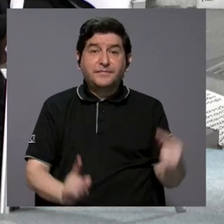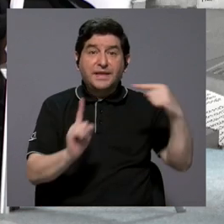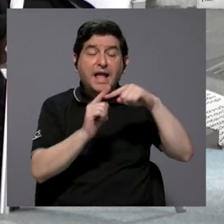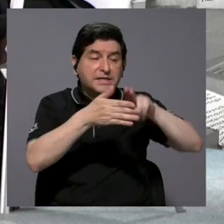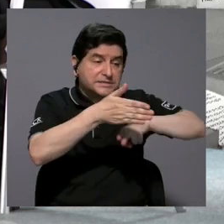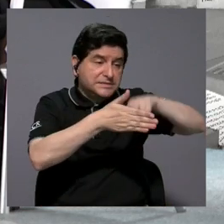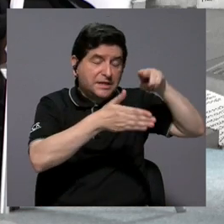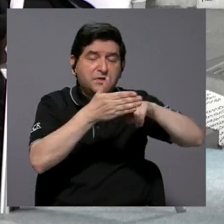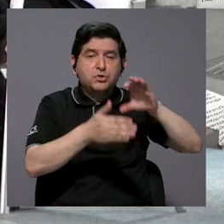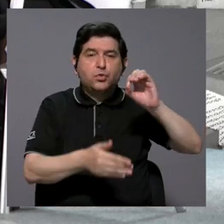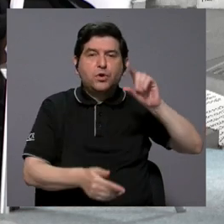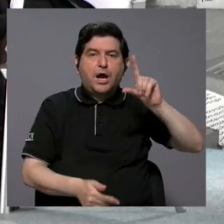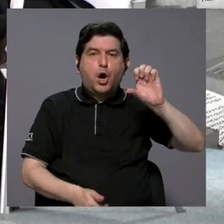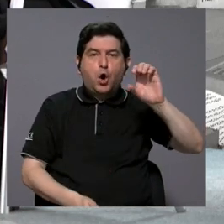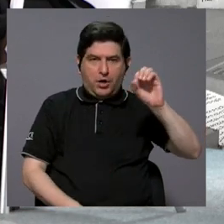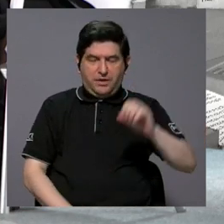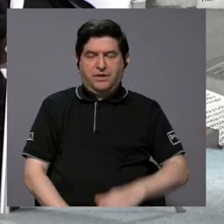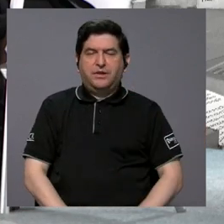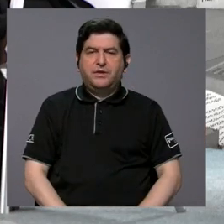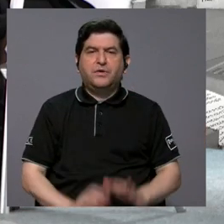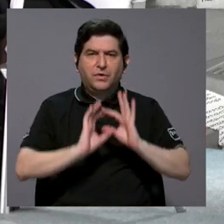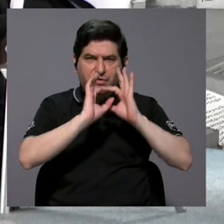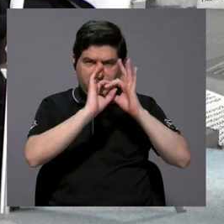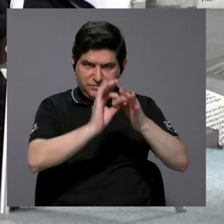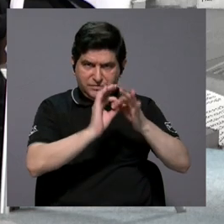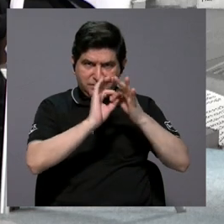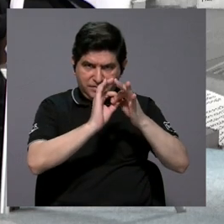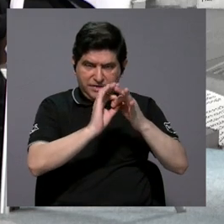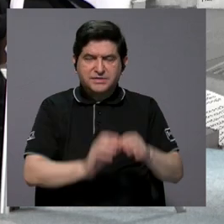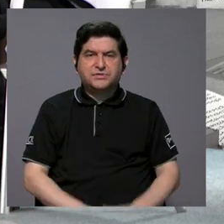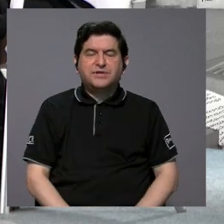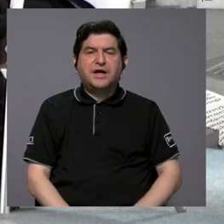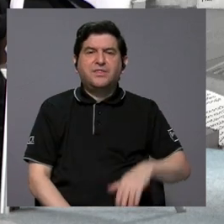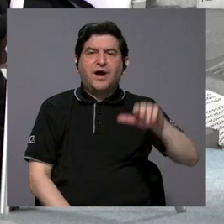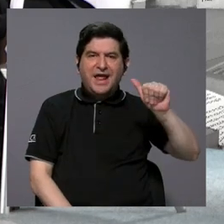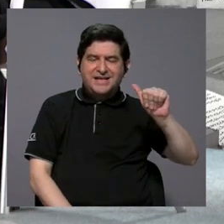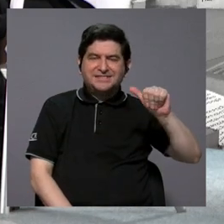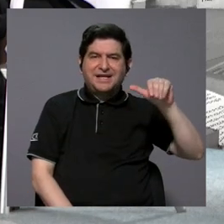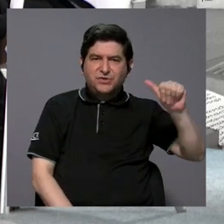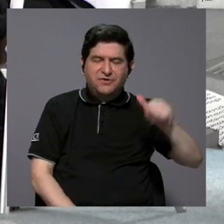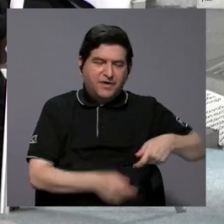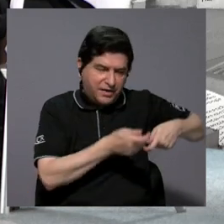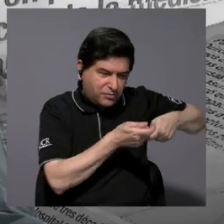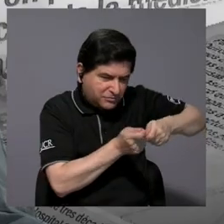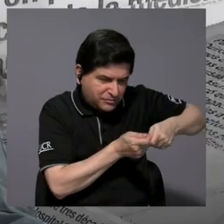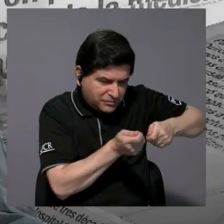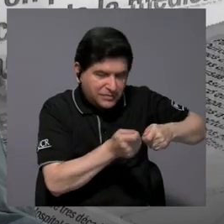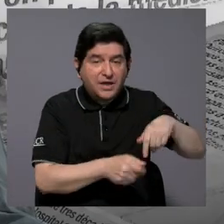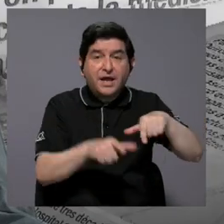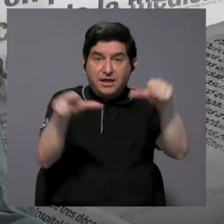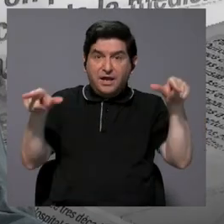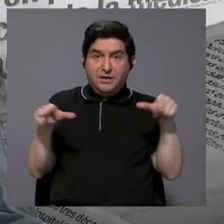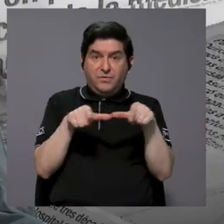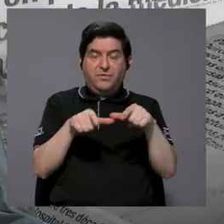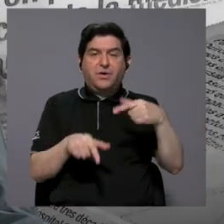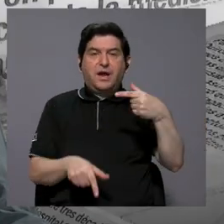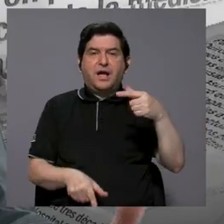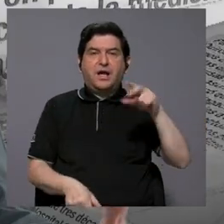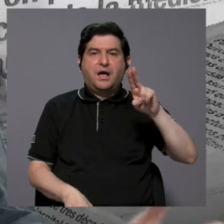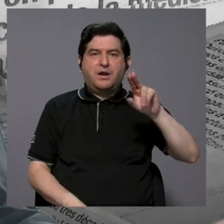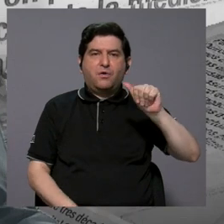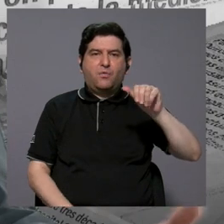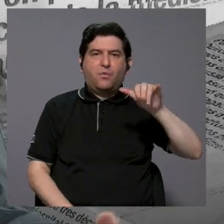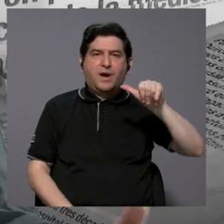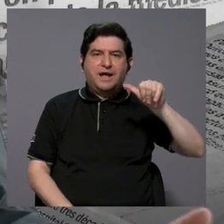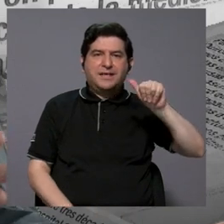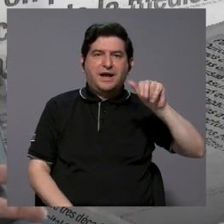pinturas al óleo, ¿verdad?, que se hizo sobre Anastasio Alfaro, excavando precisamente en Guayabo. Todos esos